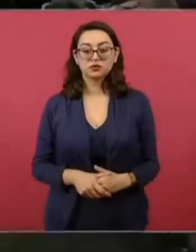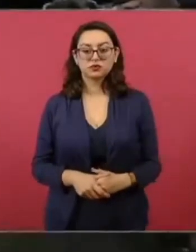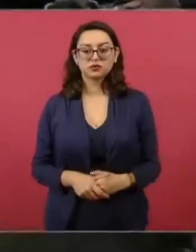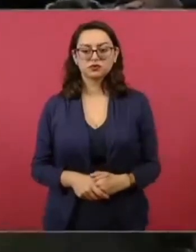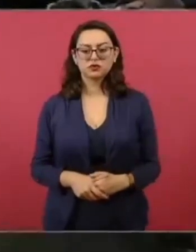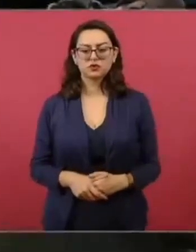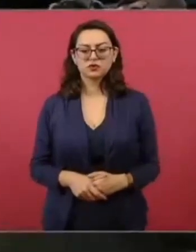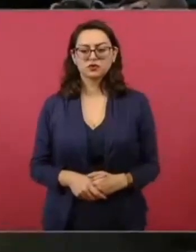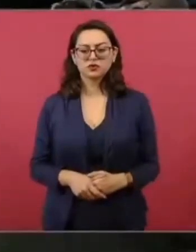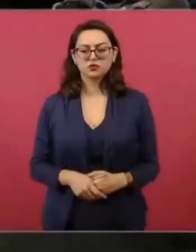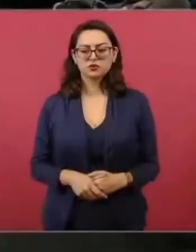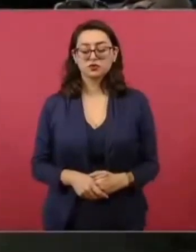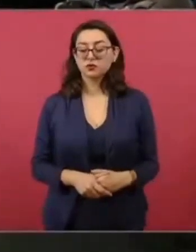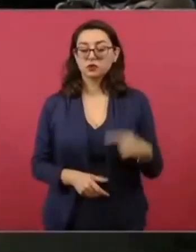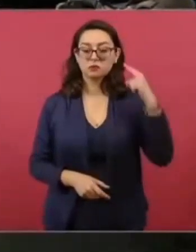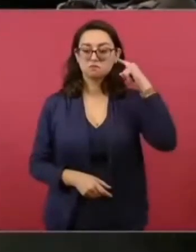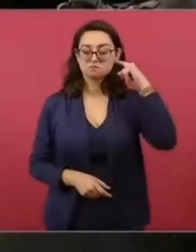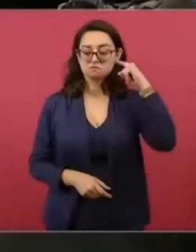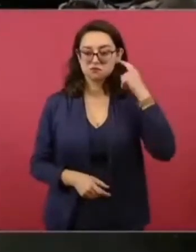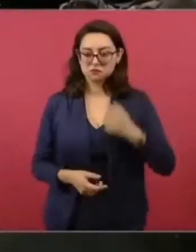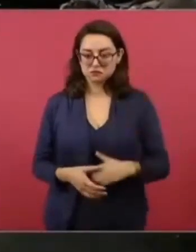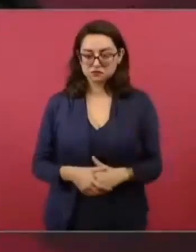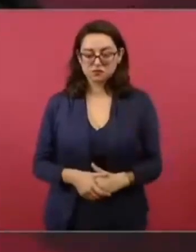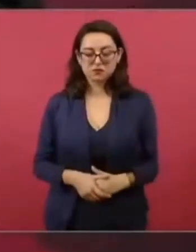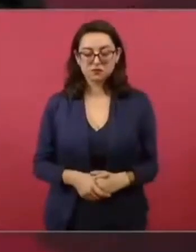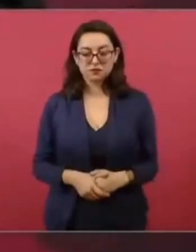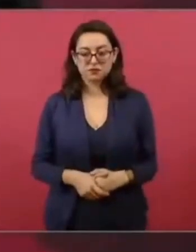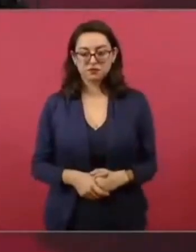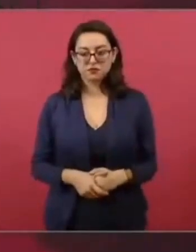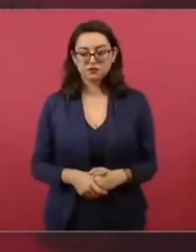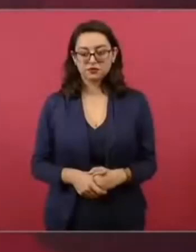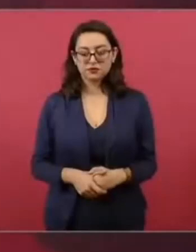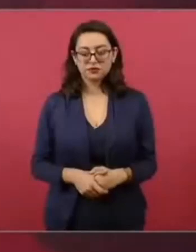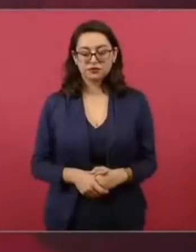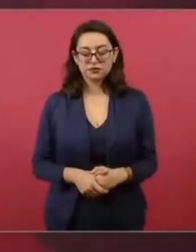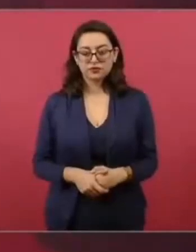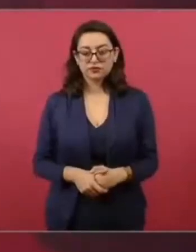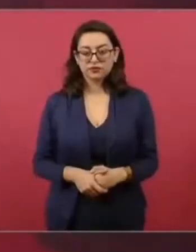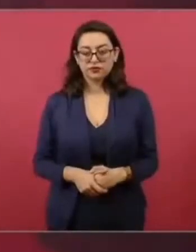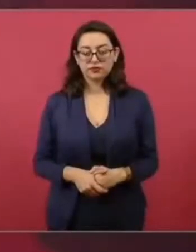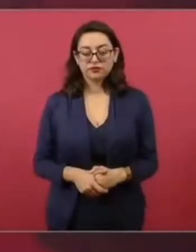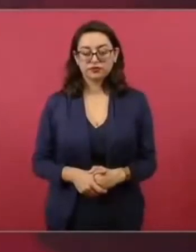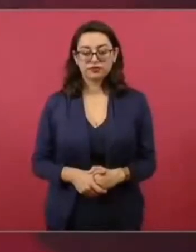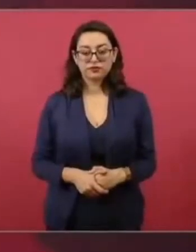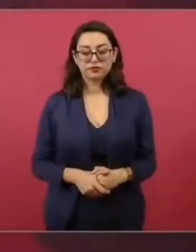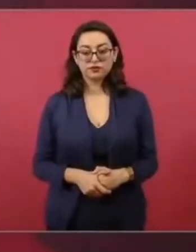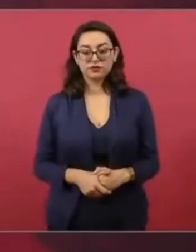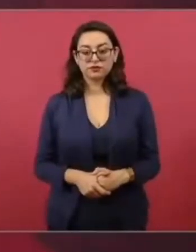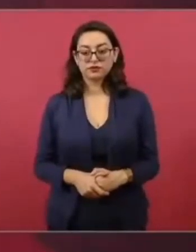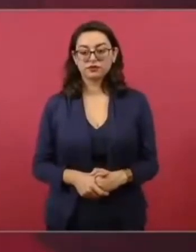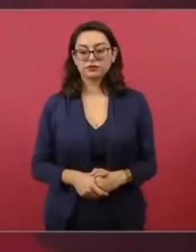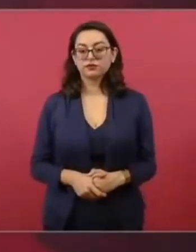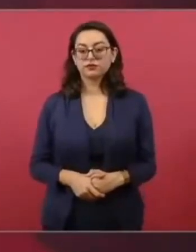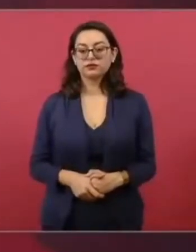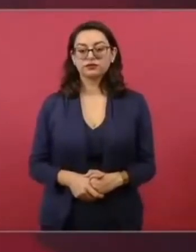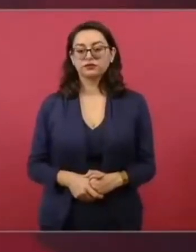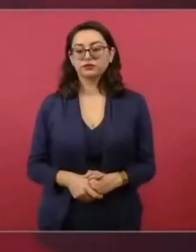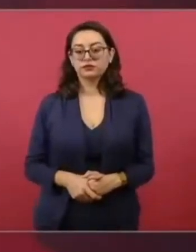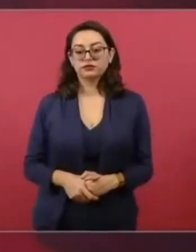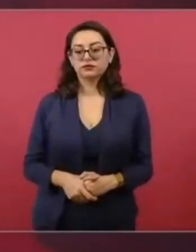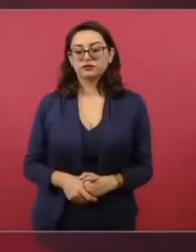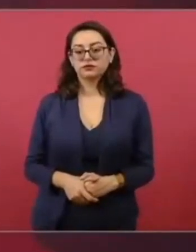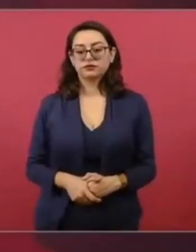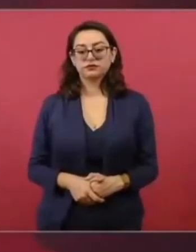No, no, no. Oye, este es un destape que